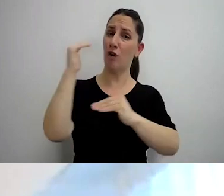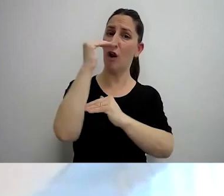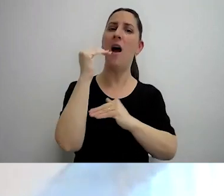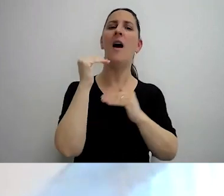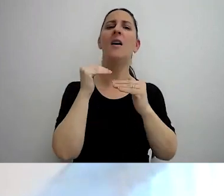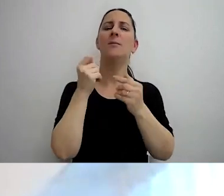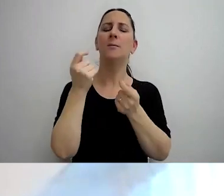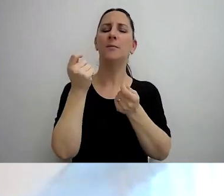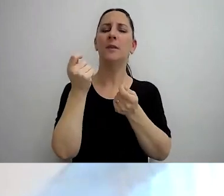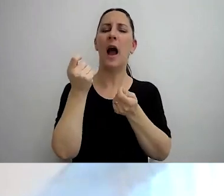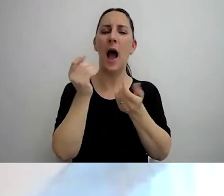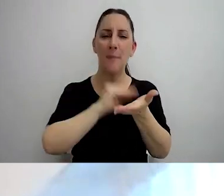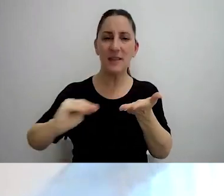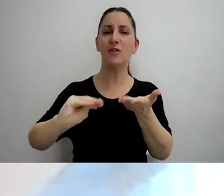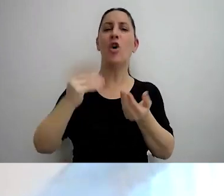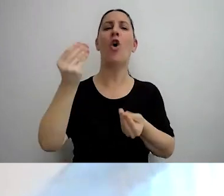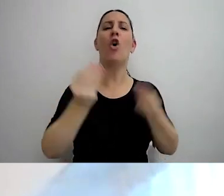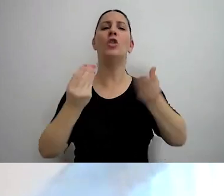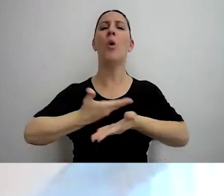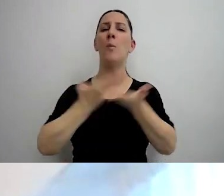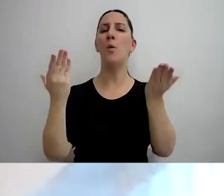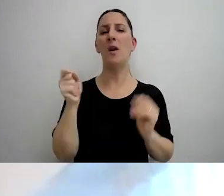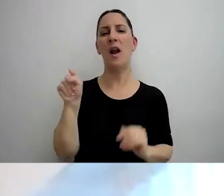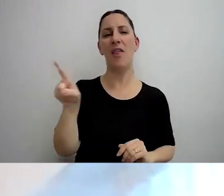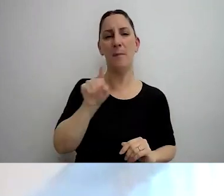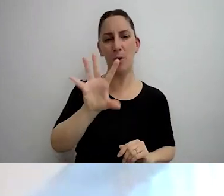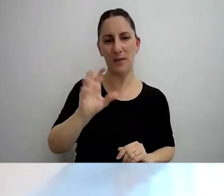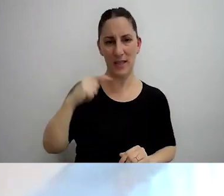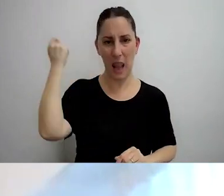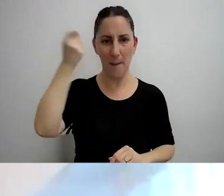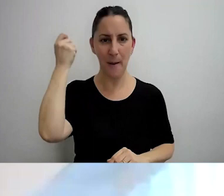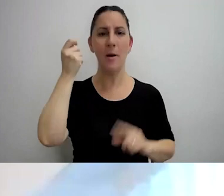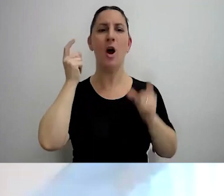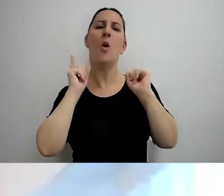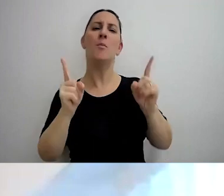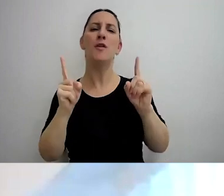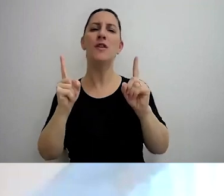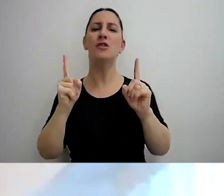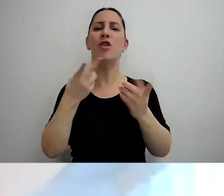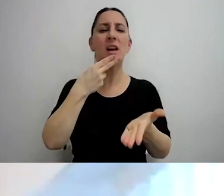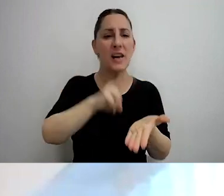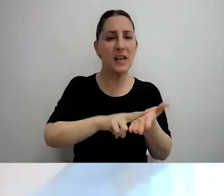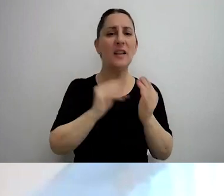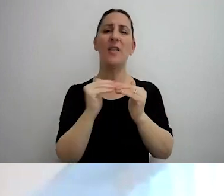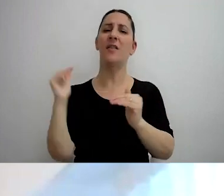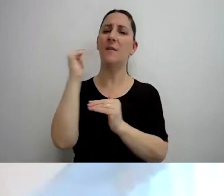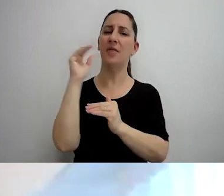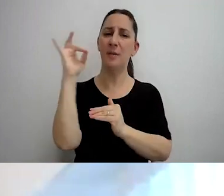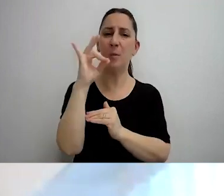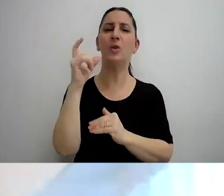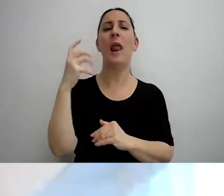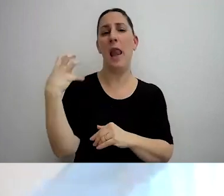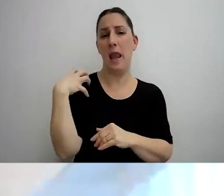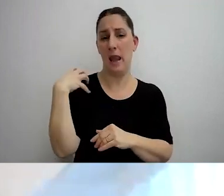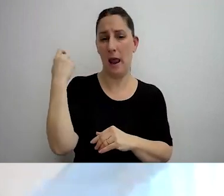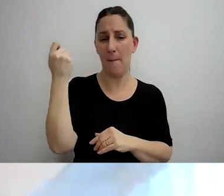y contador público de La Pampa, profesora de rentas de diplomatura en gestión impositiva de General Pico, La